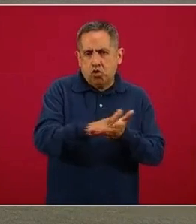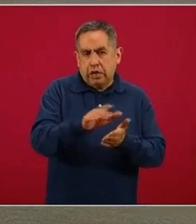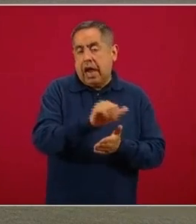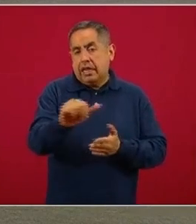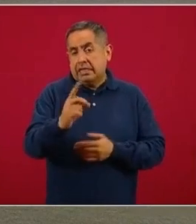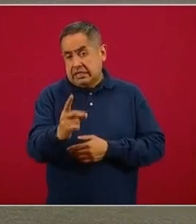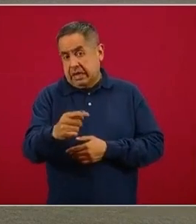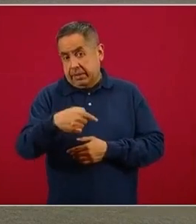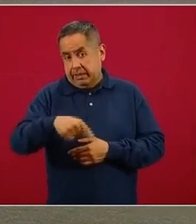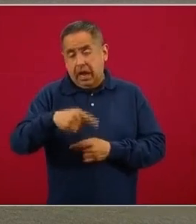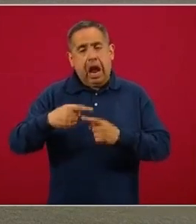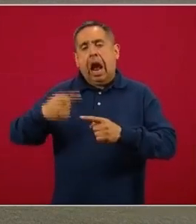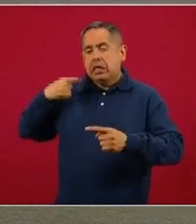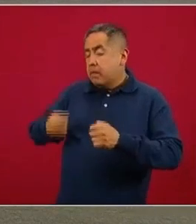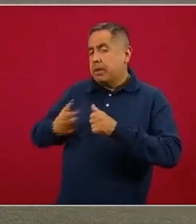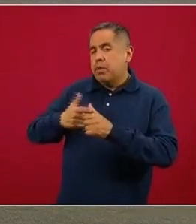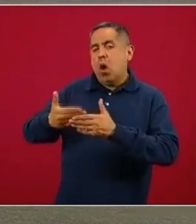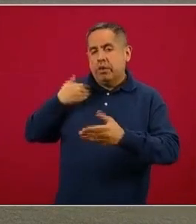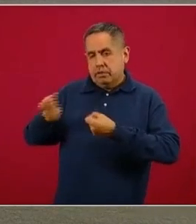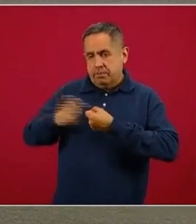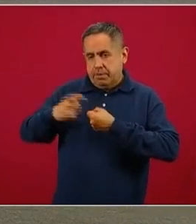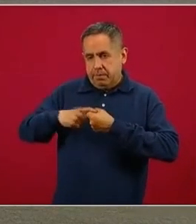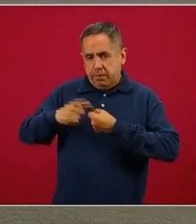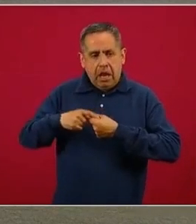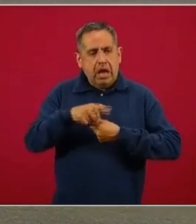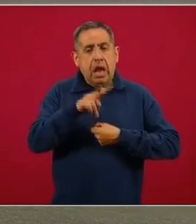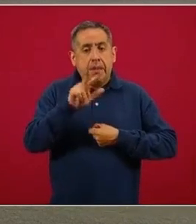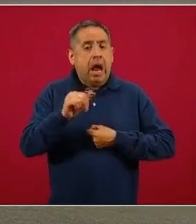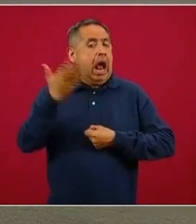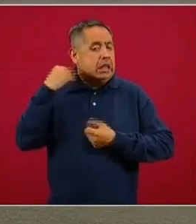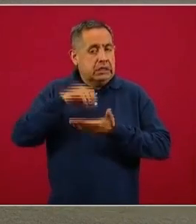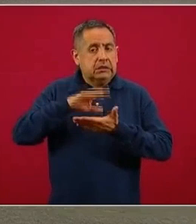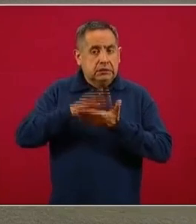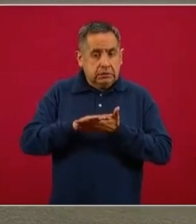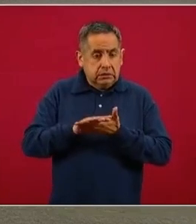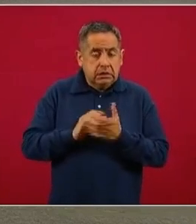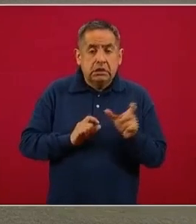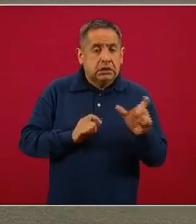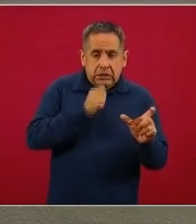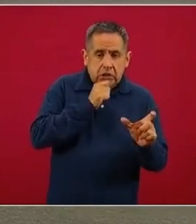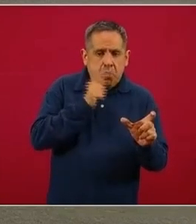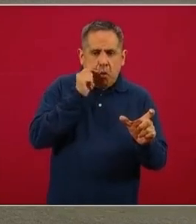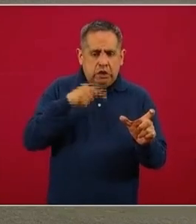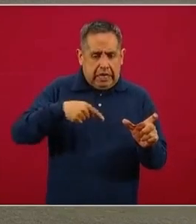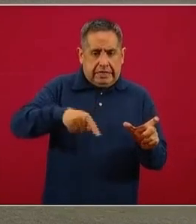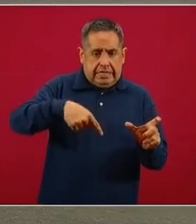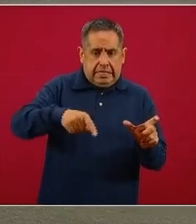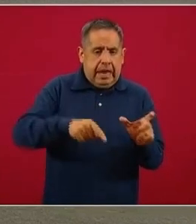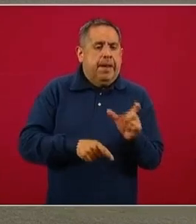que están ya en la última etapa de que se les entregue la tarjeta, pero que ya fueron registrados, que ya fueron censados